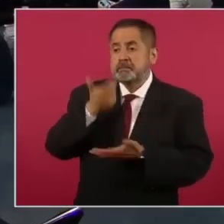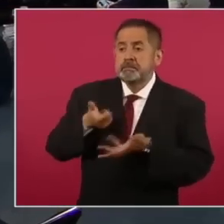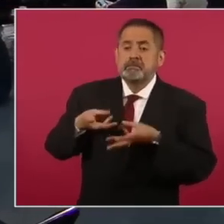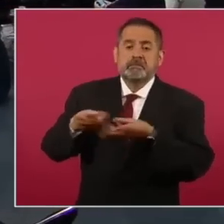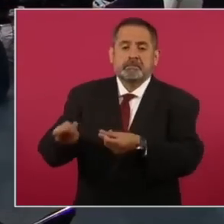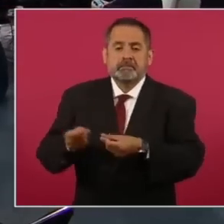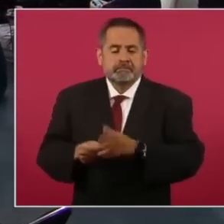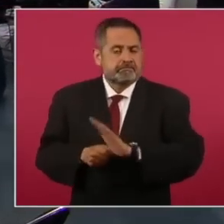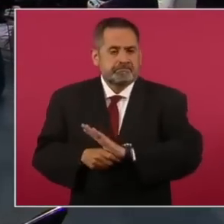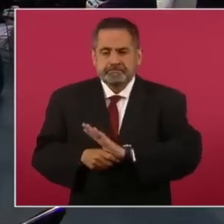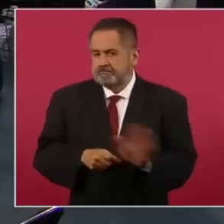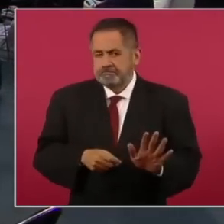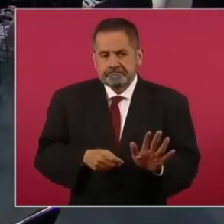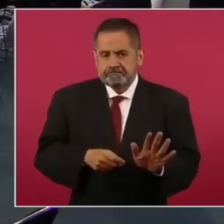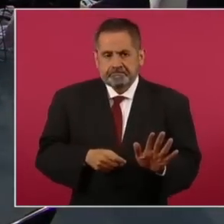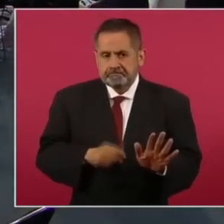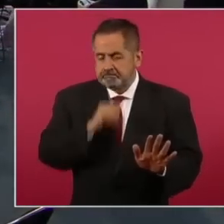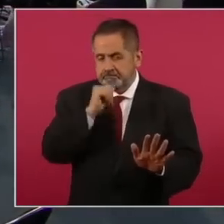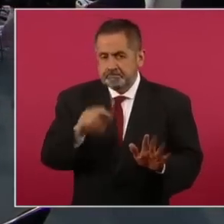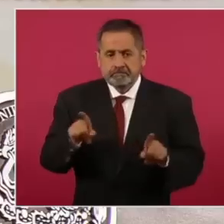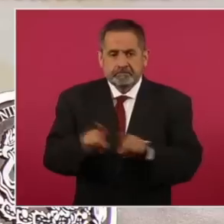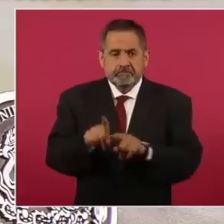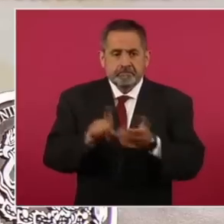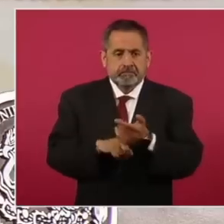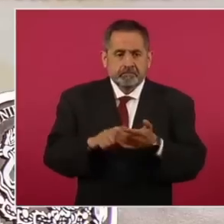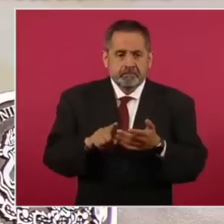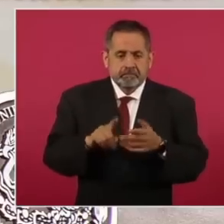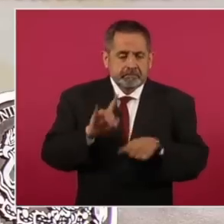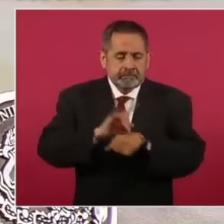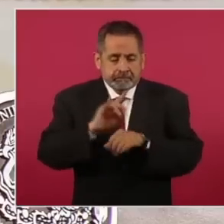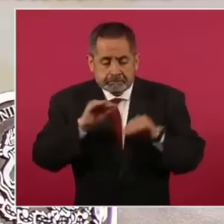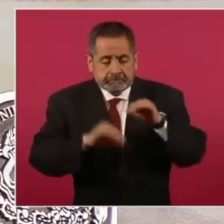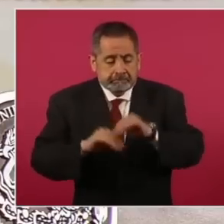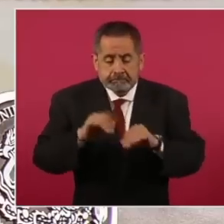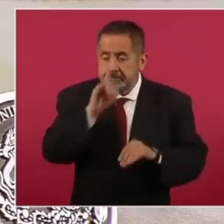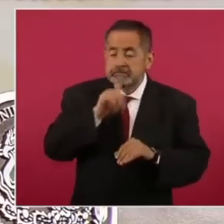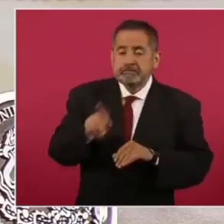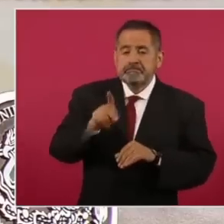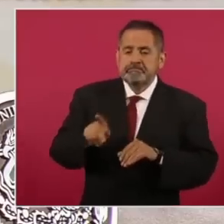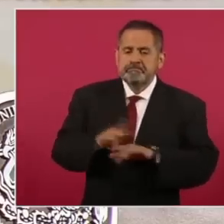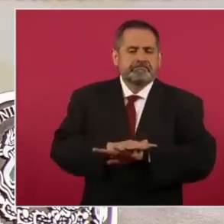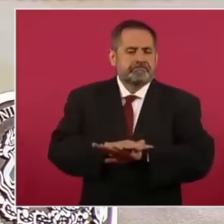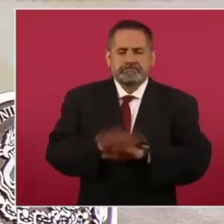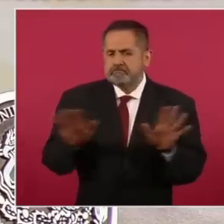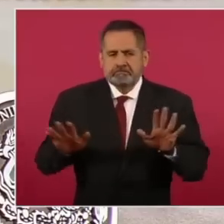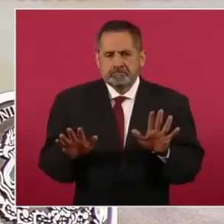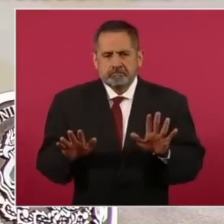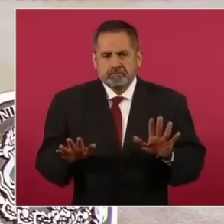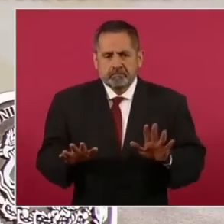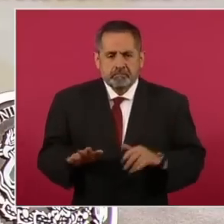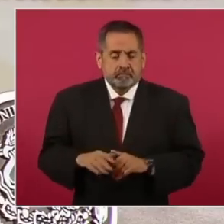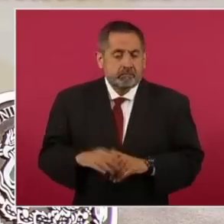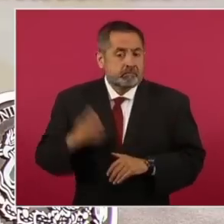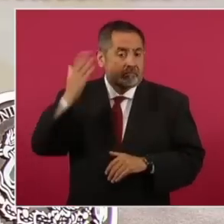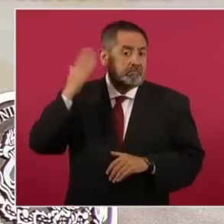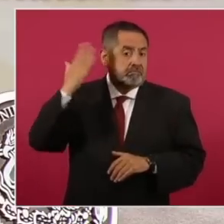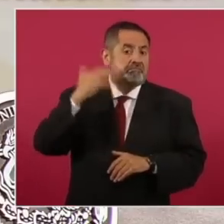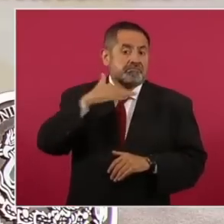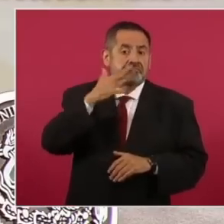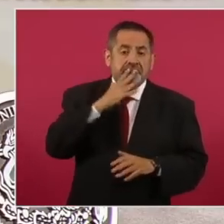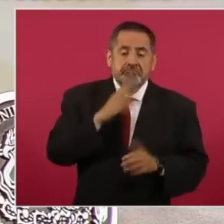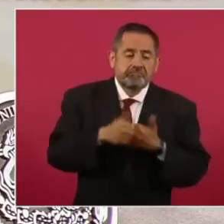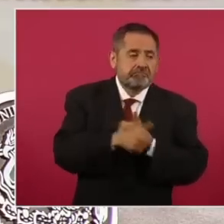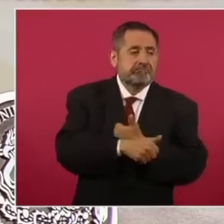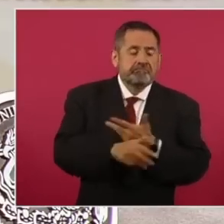sino que tampoco existen subrepticiamente. Era también otra manera de hacer eso, ¿no?